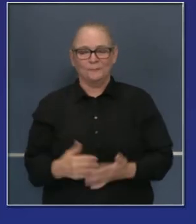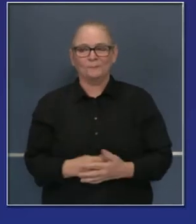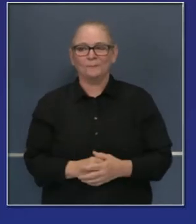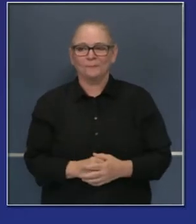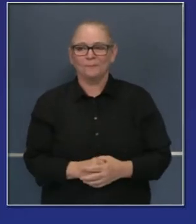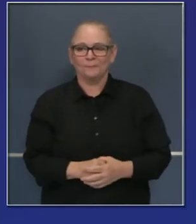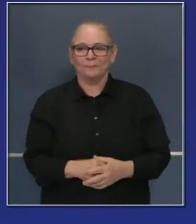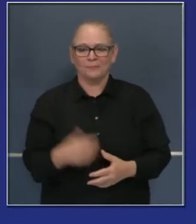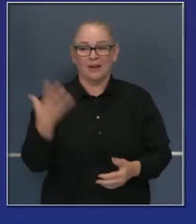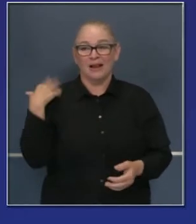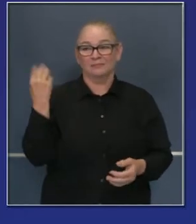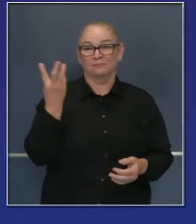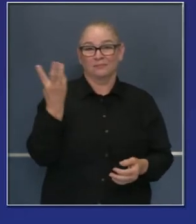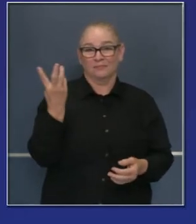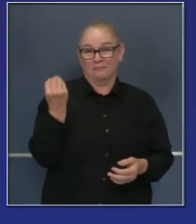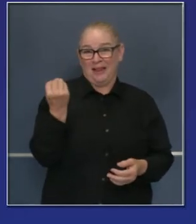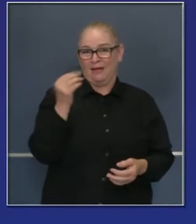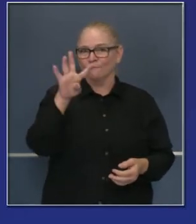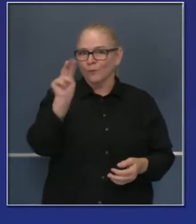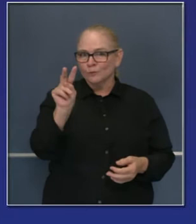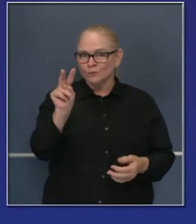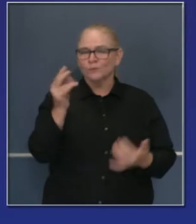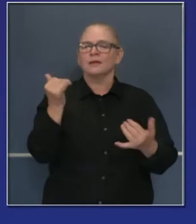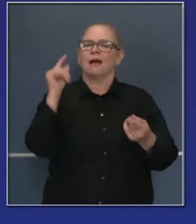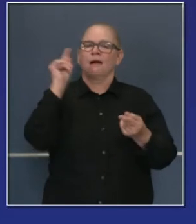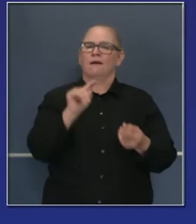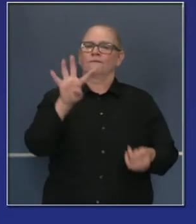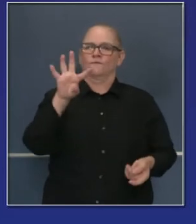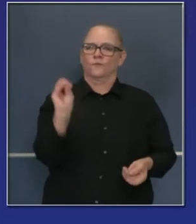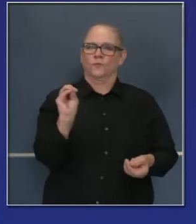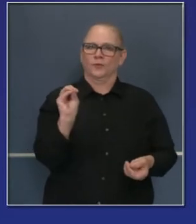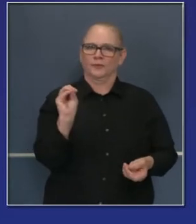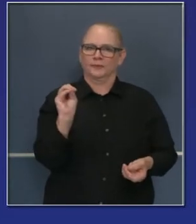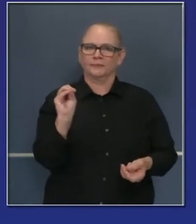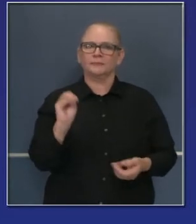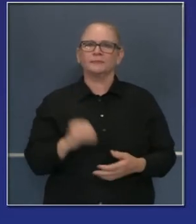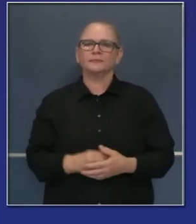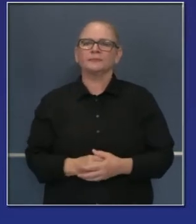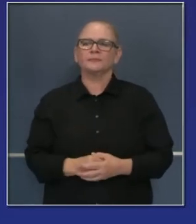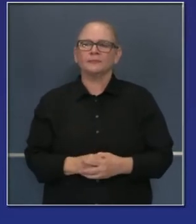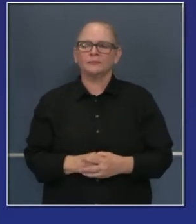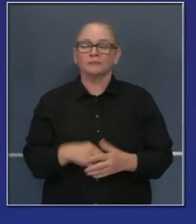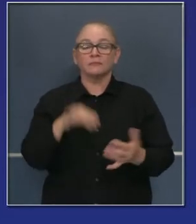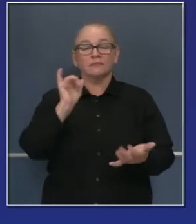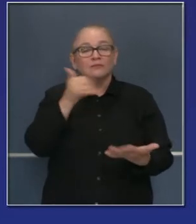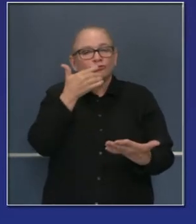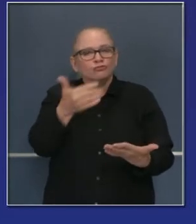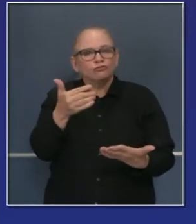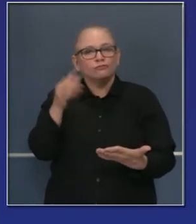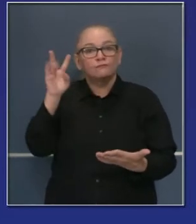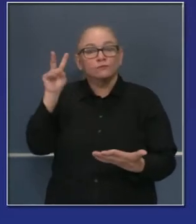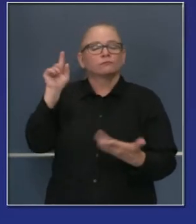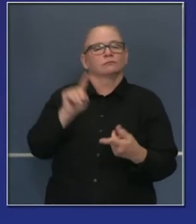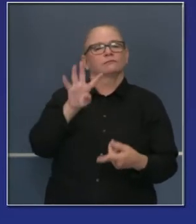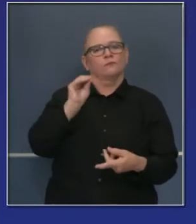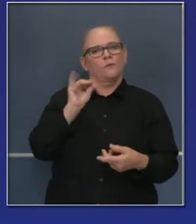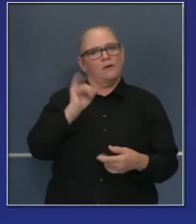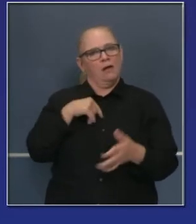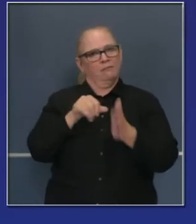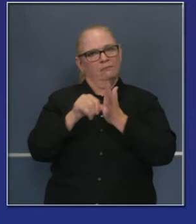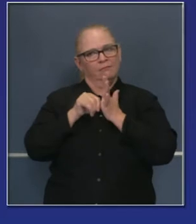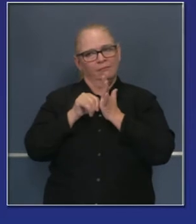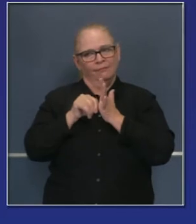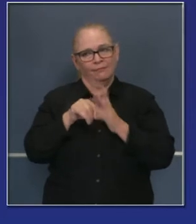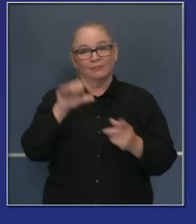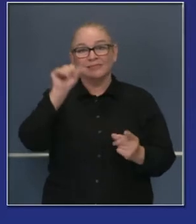42. El lunes hay dos condados que han bajado, que han desaparecido de la lista desde el lunes, que es muy alentador. El condado de